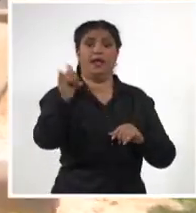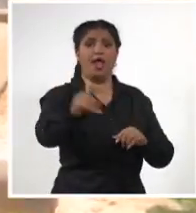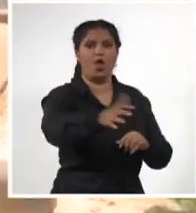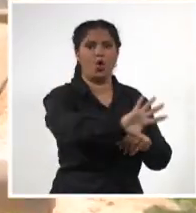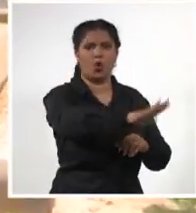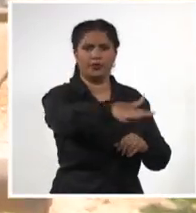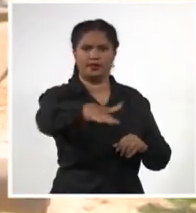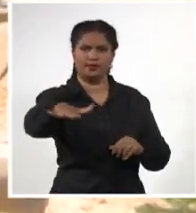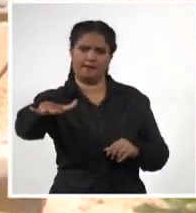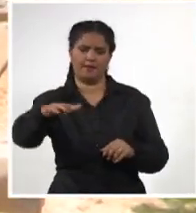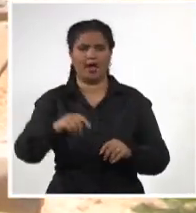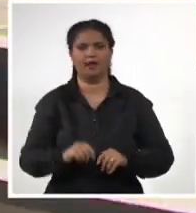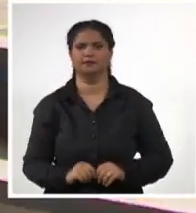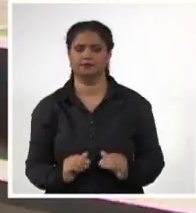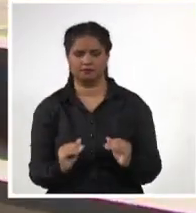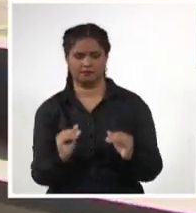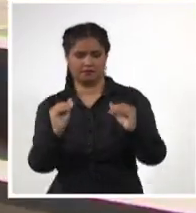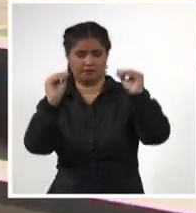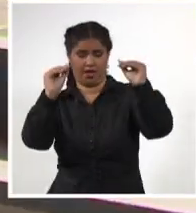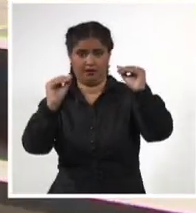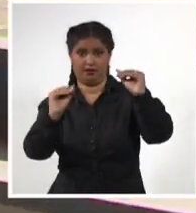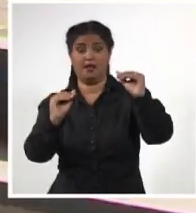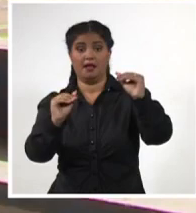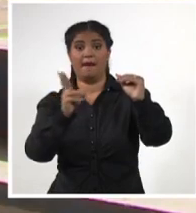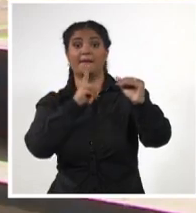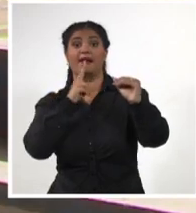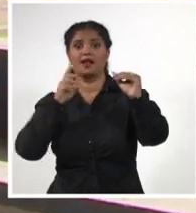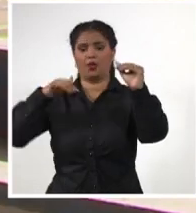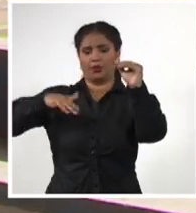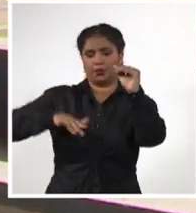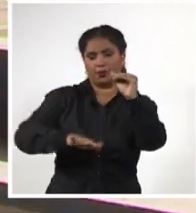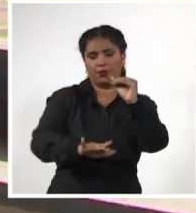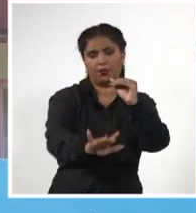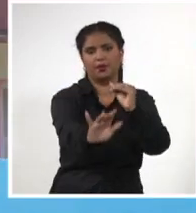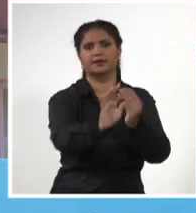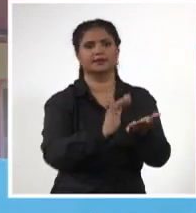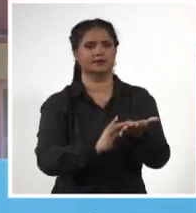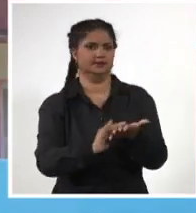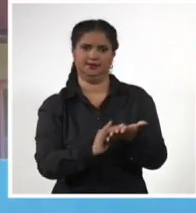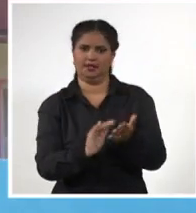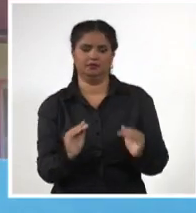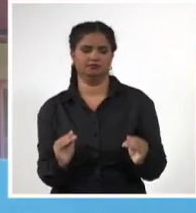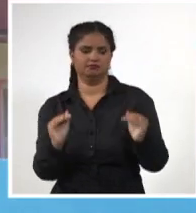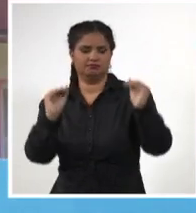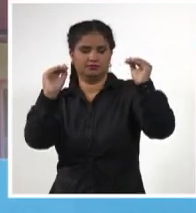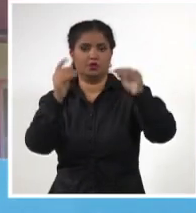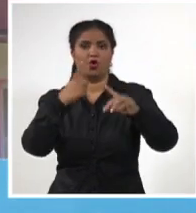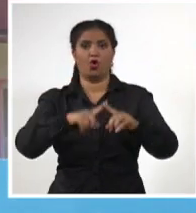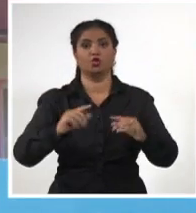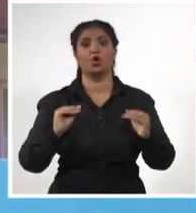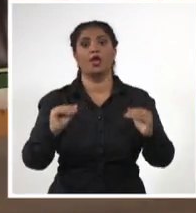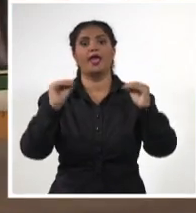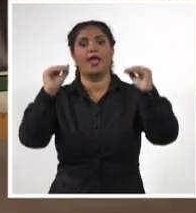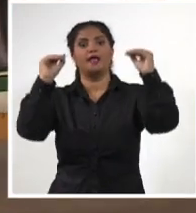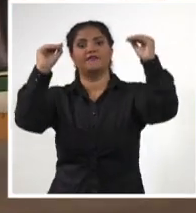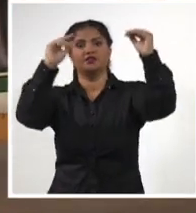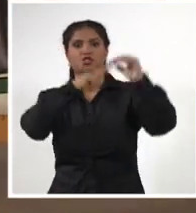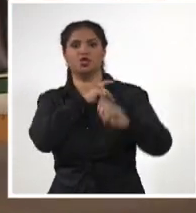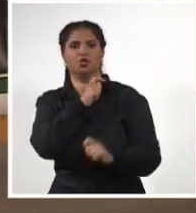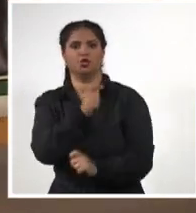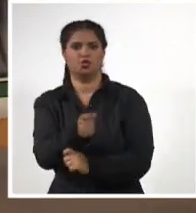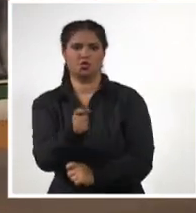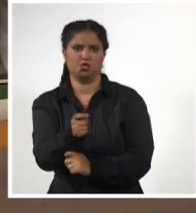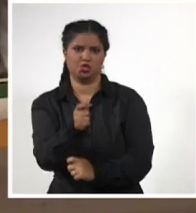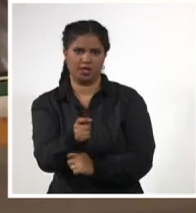enfrentamiento al cambio climático. También se concluyó la primera etapa de restauración del edificio docente de los institutos preuniversitarios